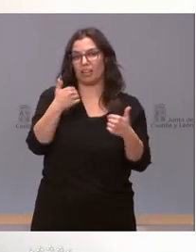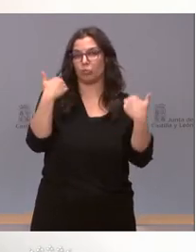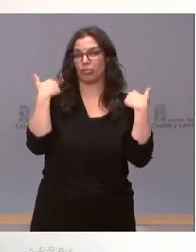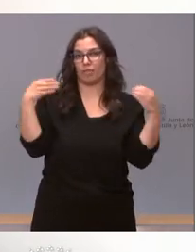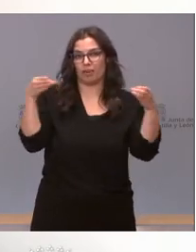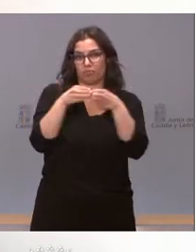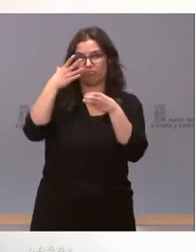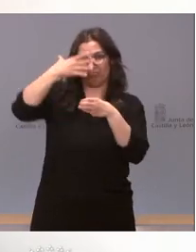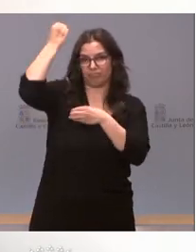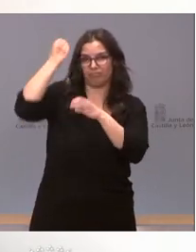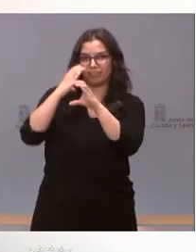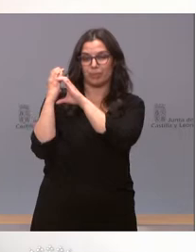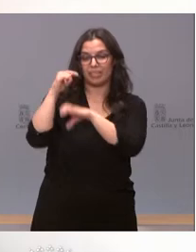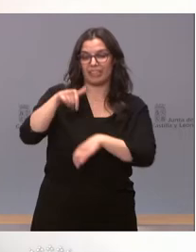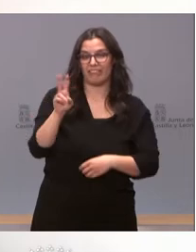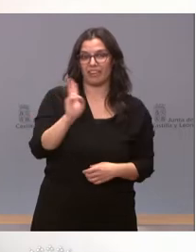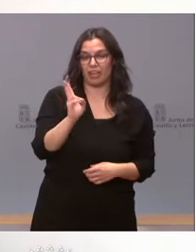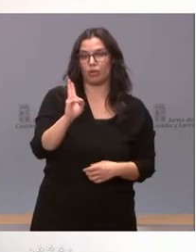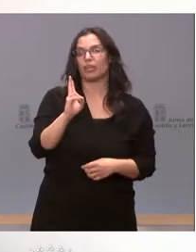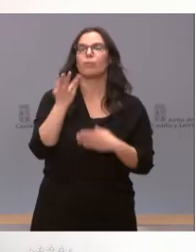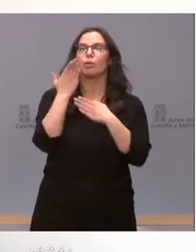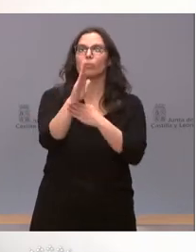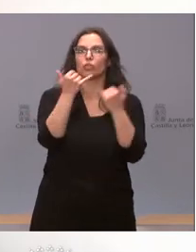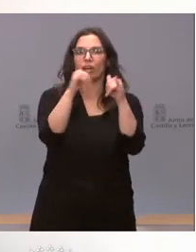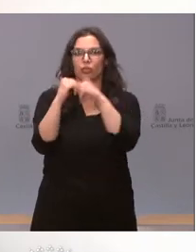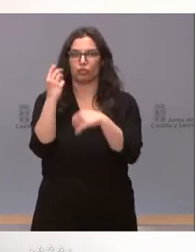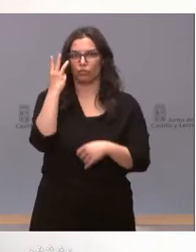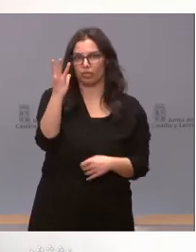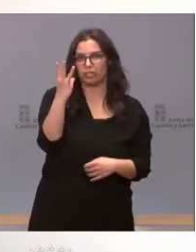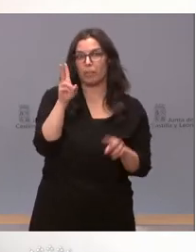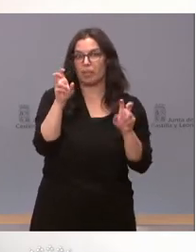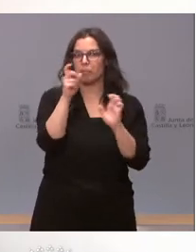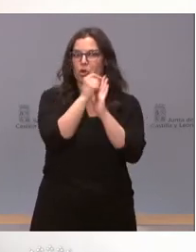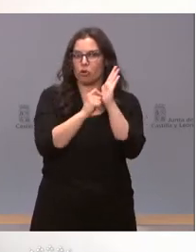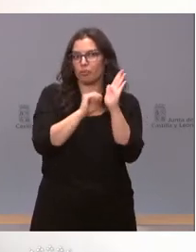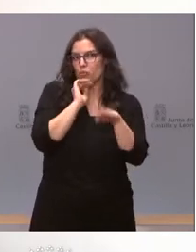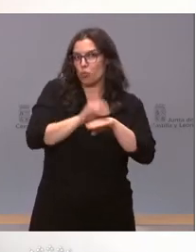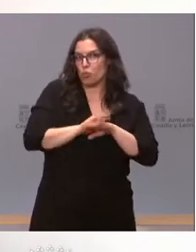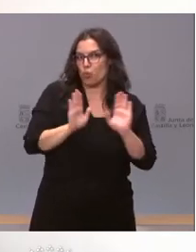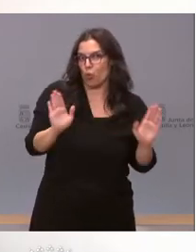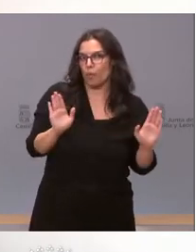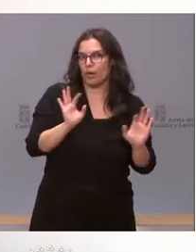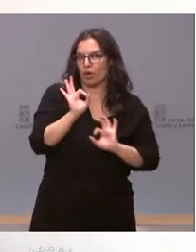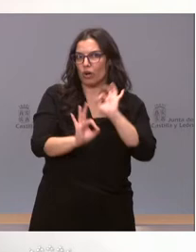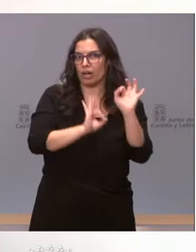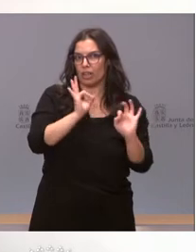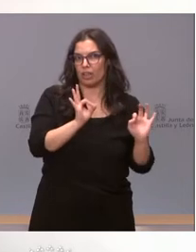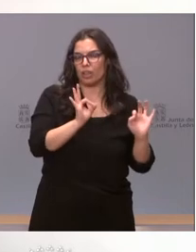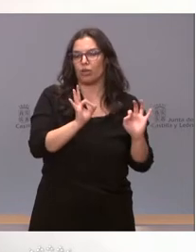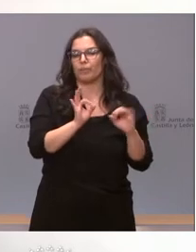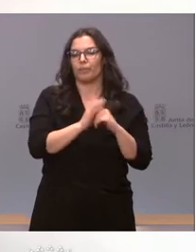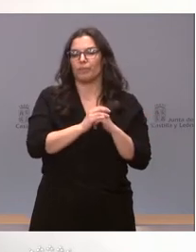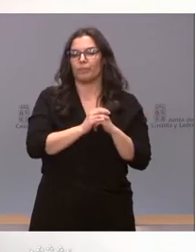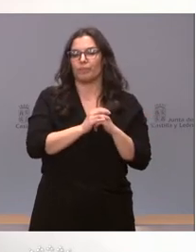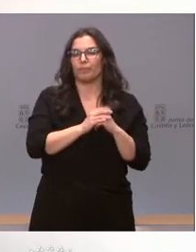Aquí en Valladolid se habían propuesto tres actos. En principio, sobre el papel cumplirían con los criterios publicados recientemente por la Junta.